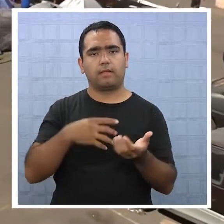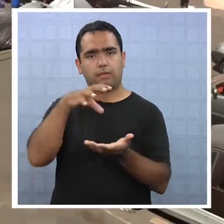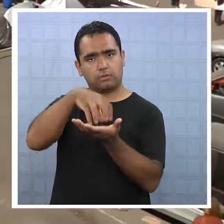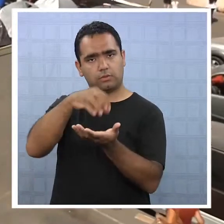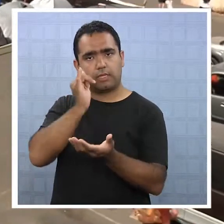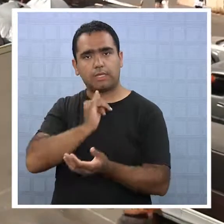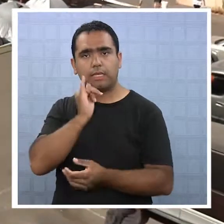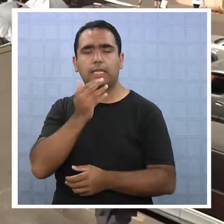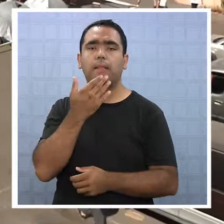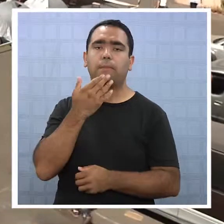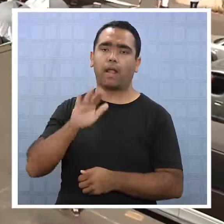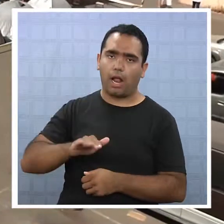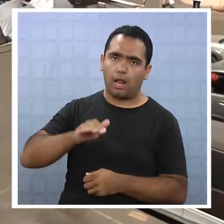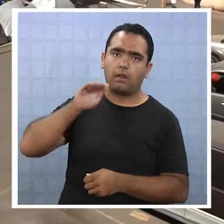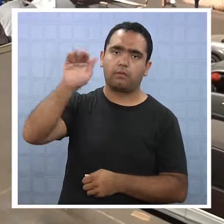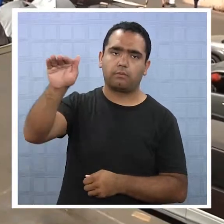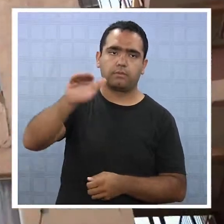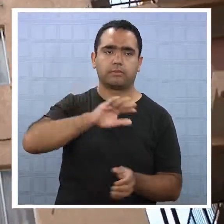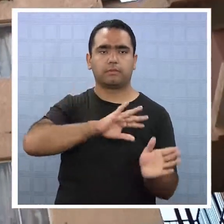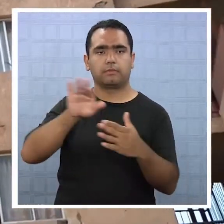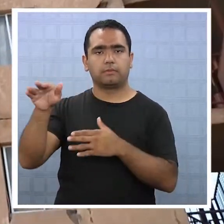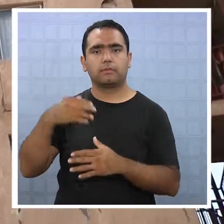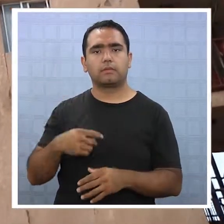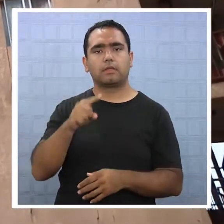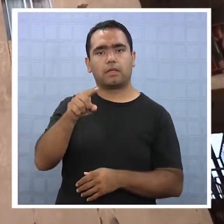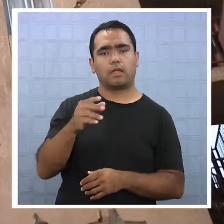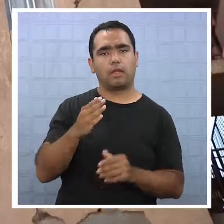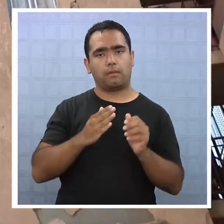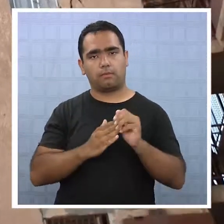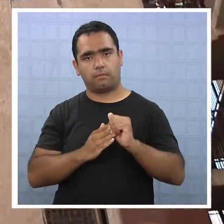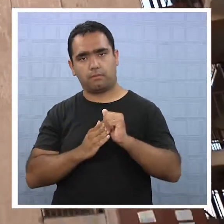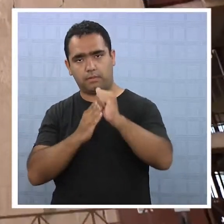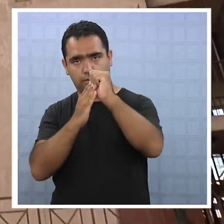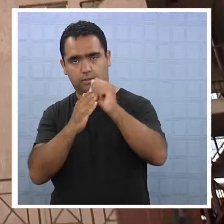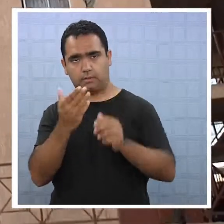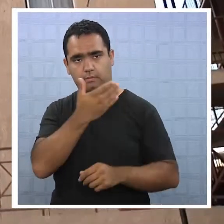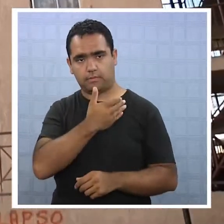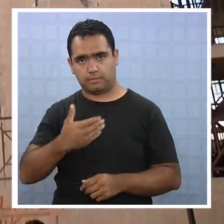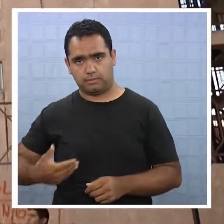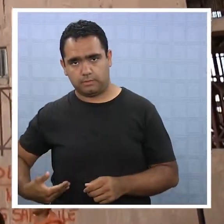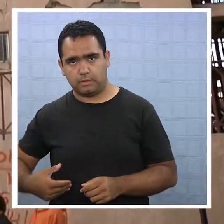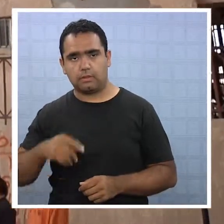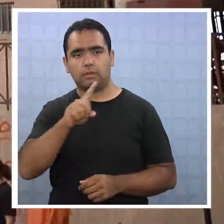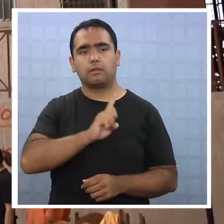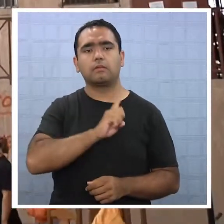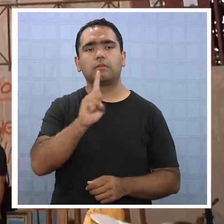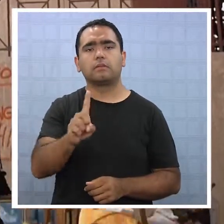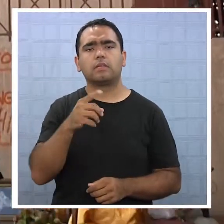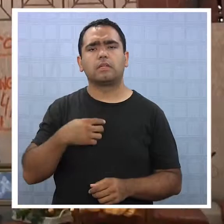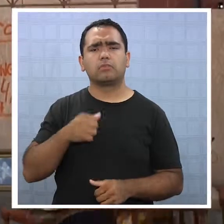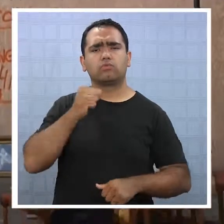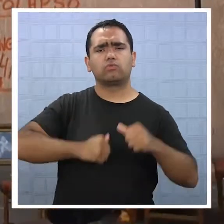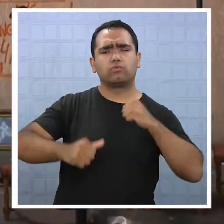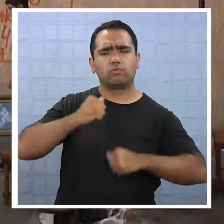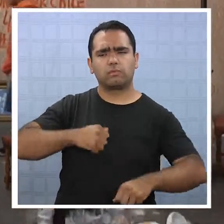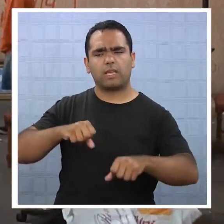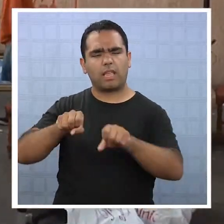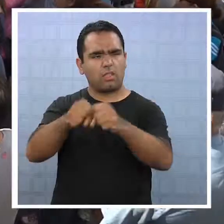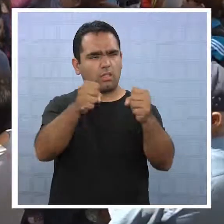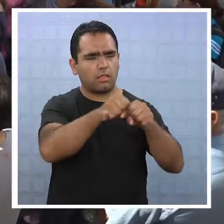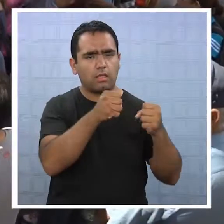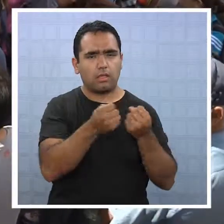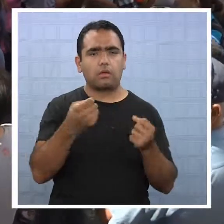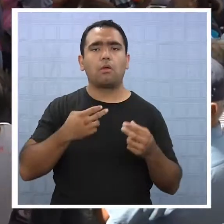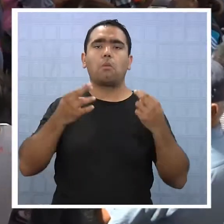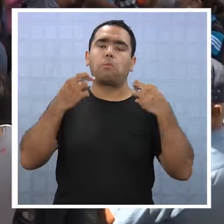de Iquique como alto auspicio. El delegado presidencial cree que más allá del daño y el sufrimiento ocasionado por el terremoto, ha surgido una